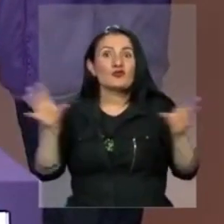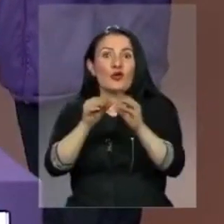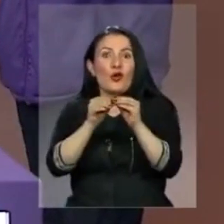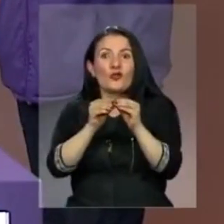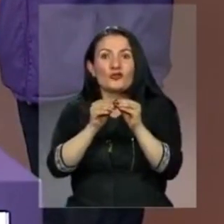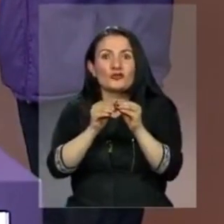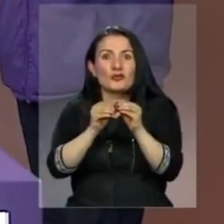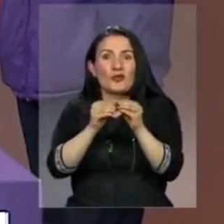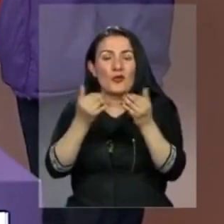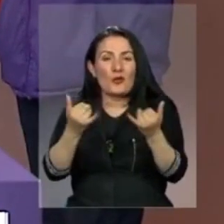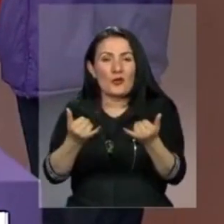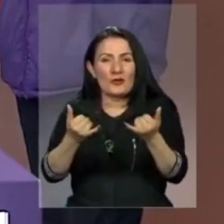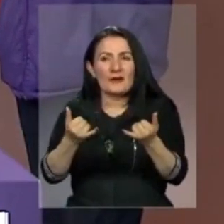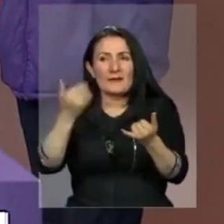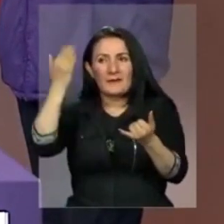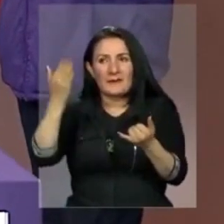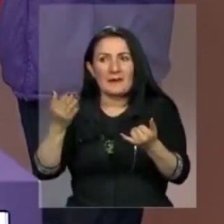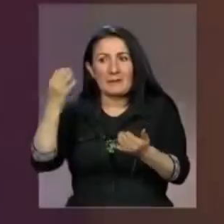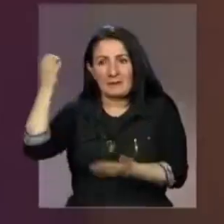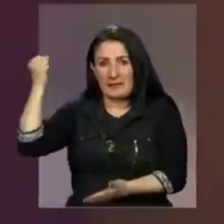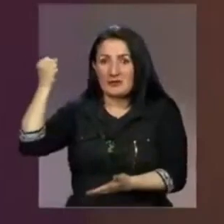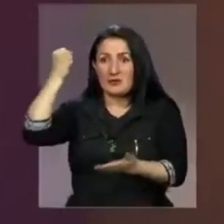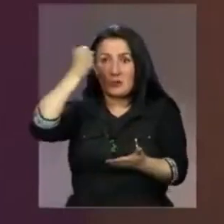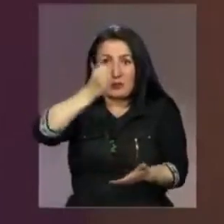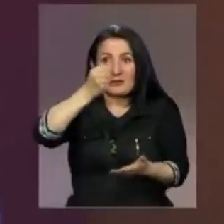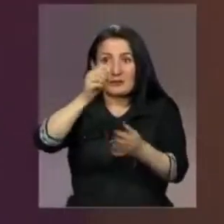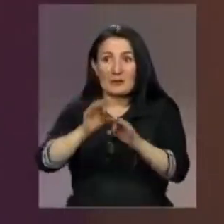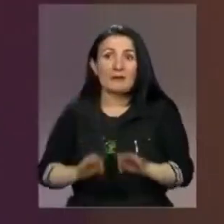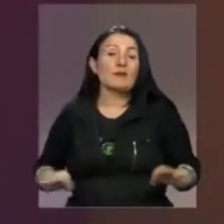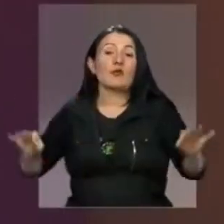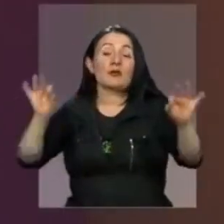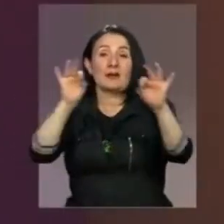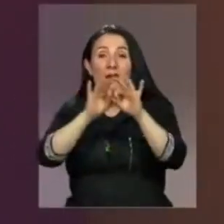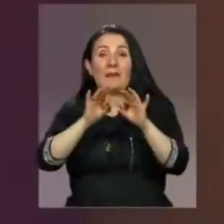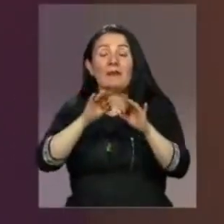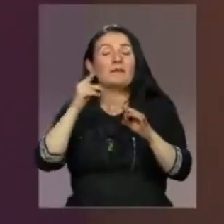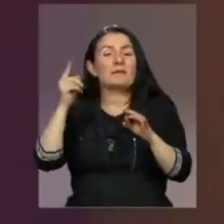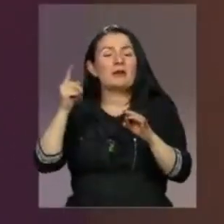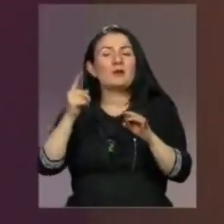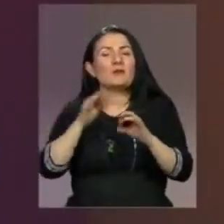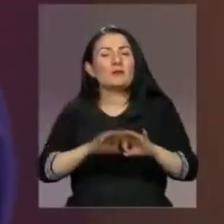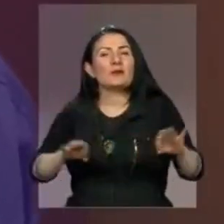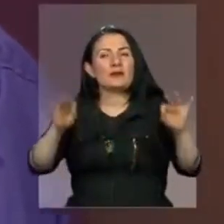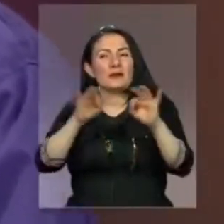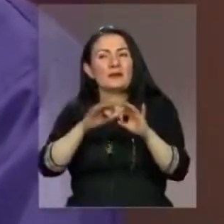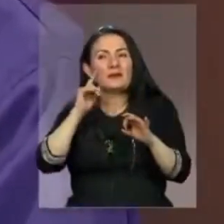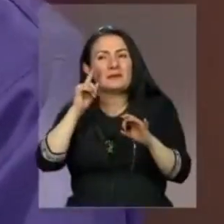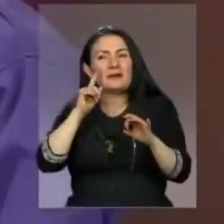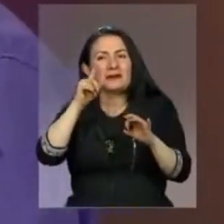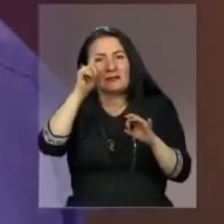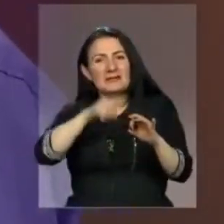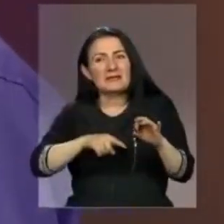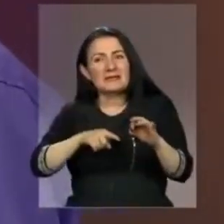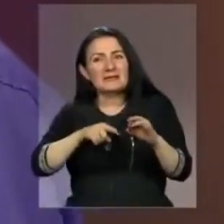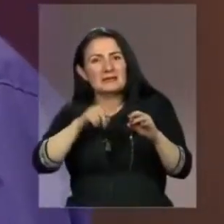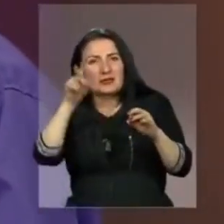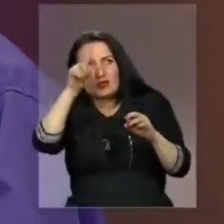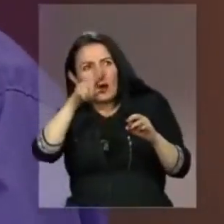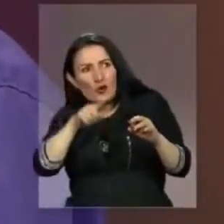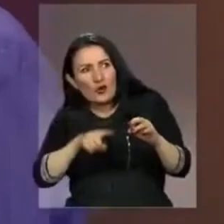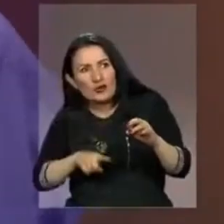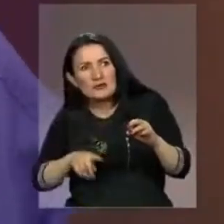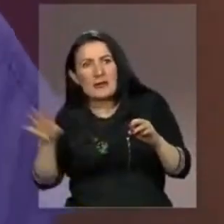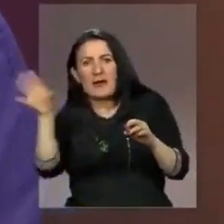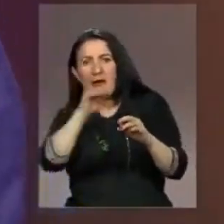elementos que hoy no tengo. O sea, aquí va a haber un presupuesto que debe ser importante para este sector y habrá que sentarme, yo quisiera sentarme con todos estos